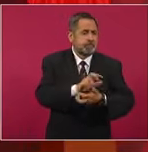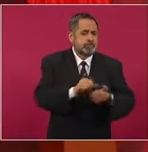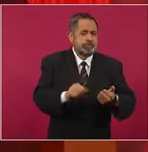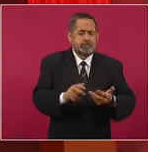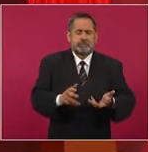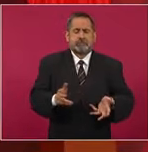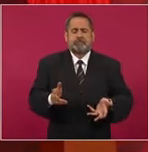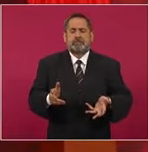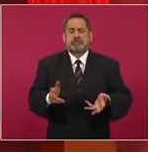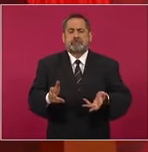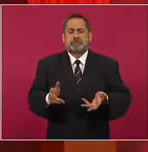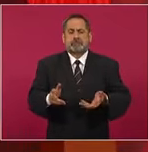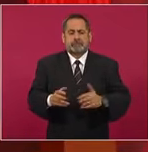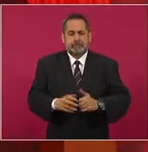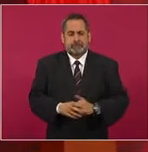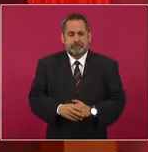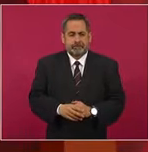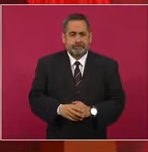y esto